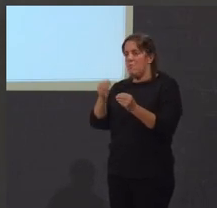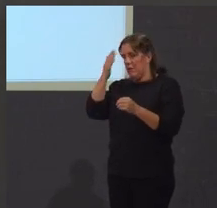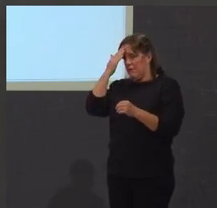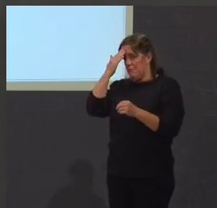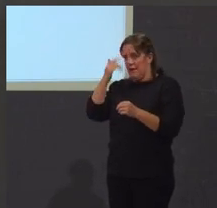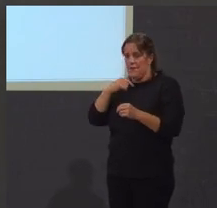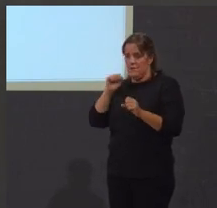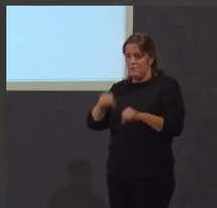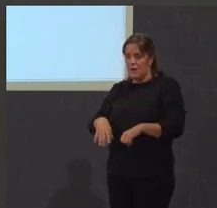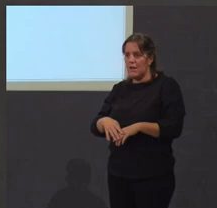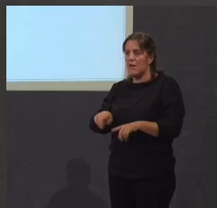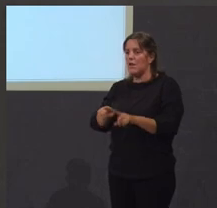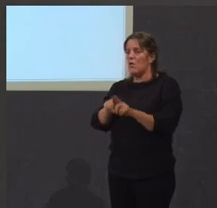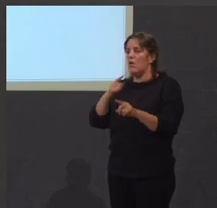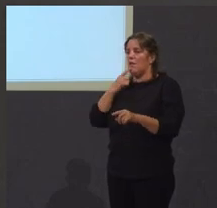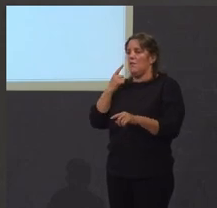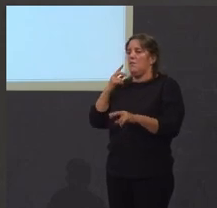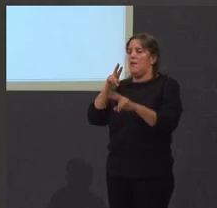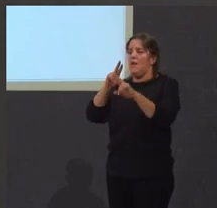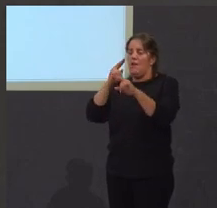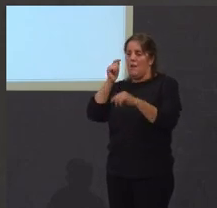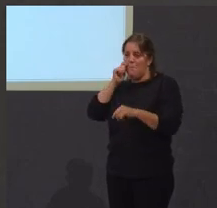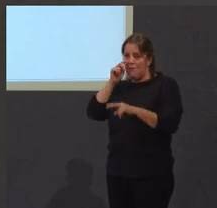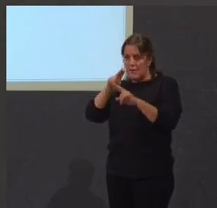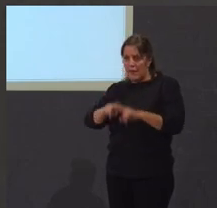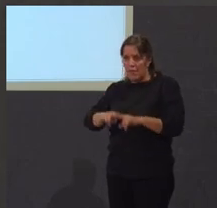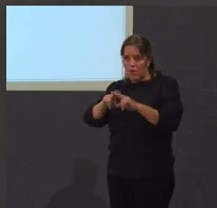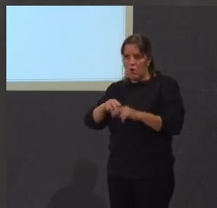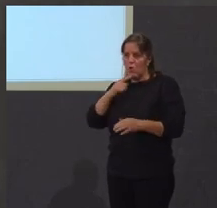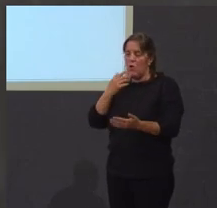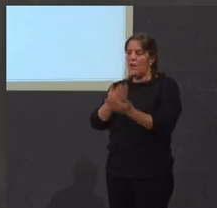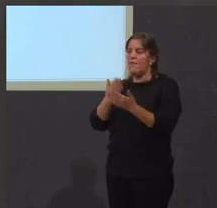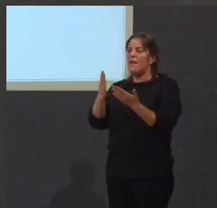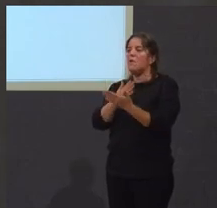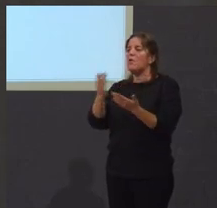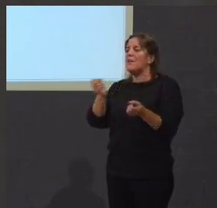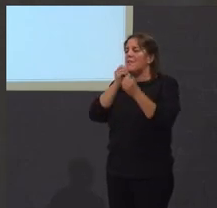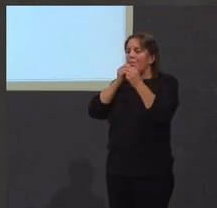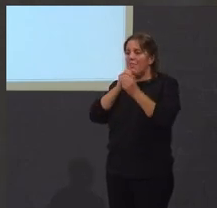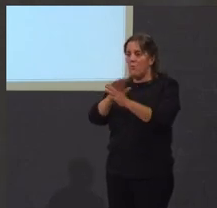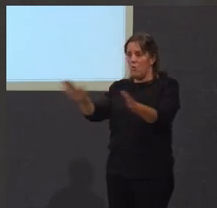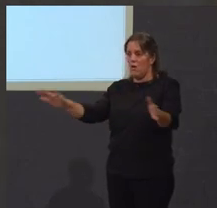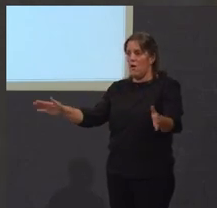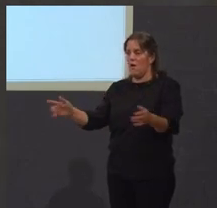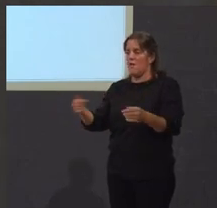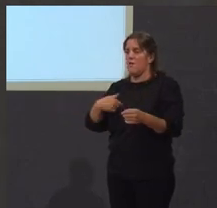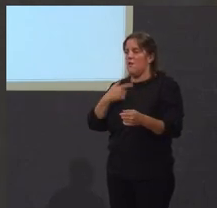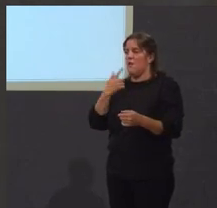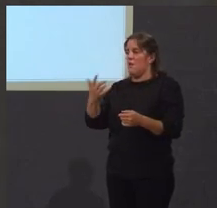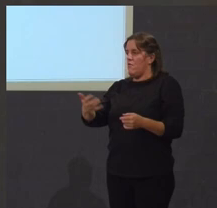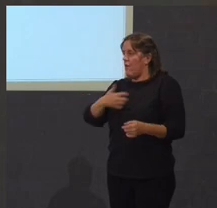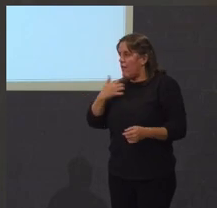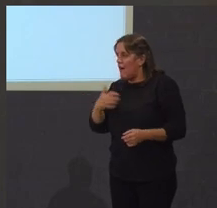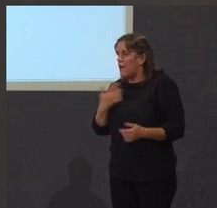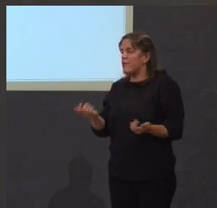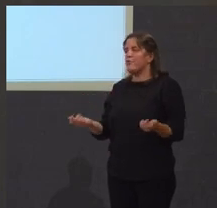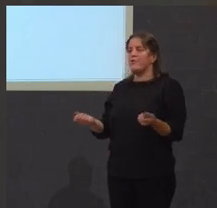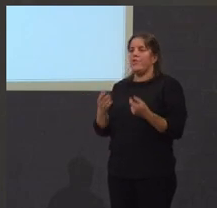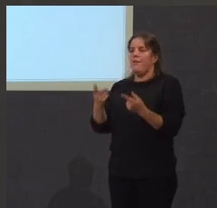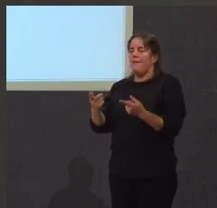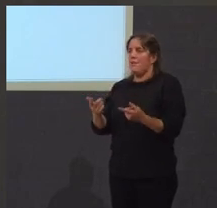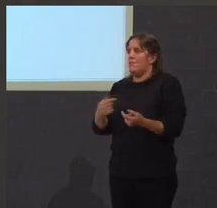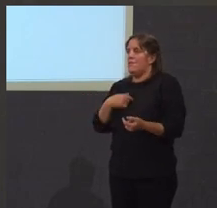na miña pesquisa doutoral que é o mesmo objetivo que está no libro que divulgar enfadarnos enfadarnos